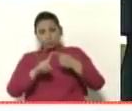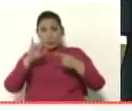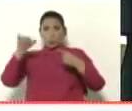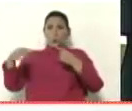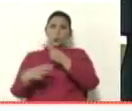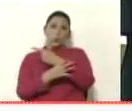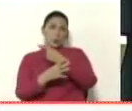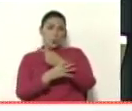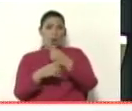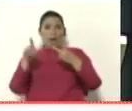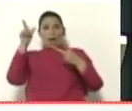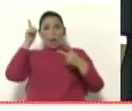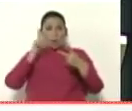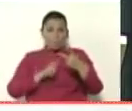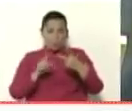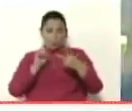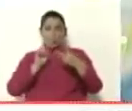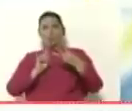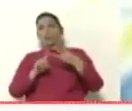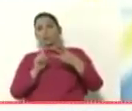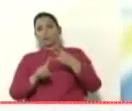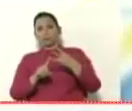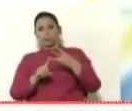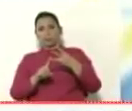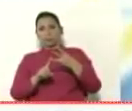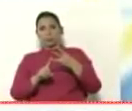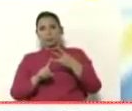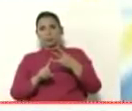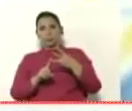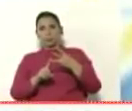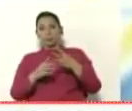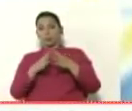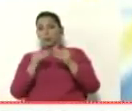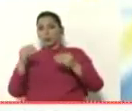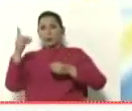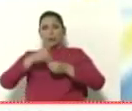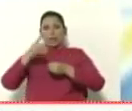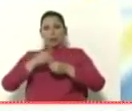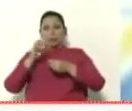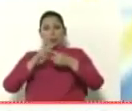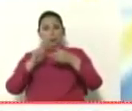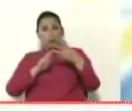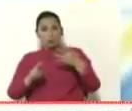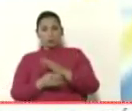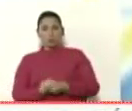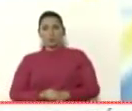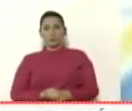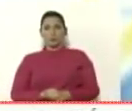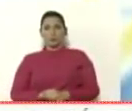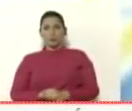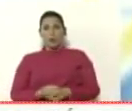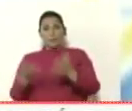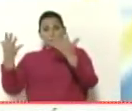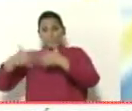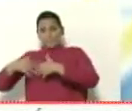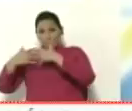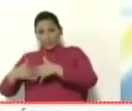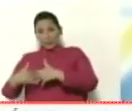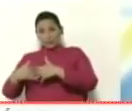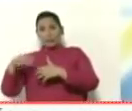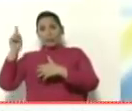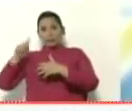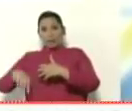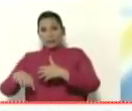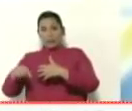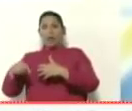Leopoldo López era quien le pasaba a Leopoldo López los datos de los recursos que la empresa Rosneft a través de la explotación